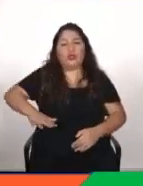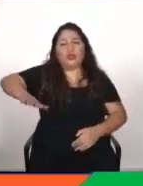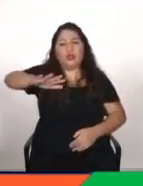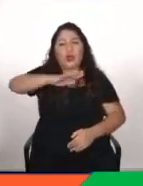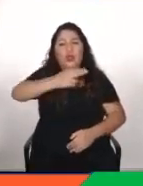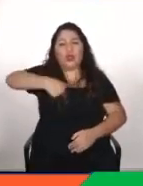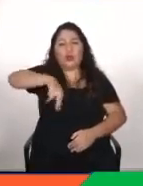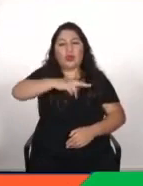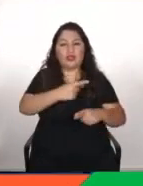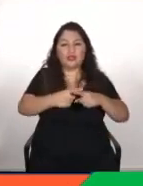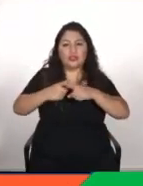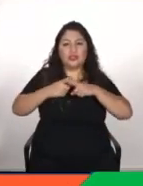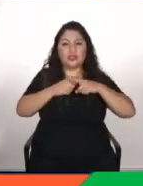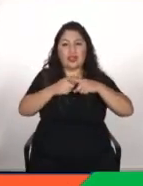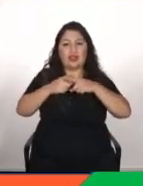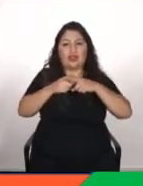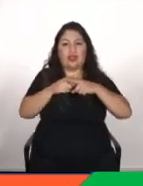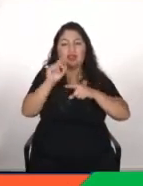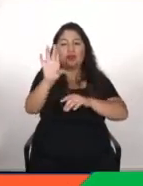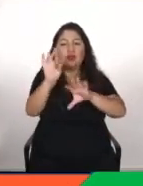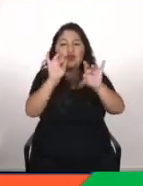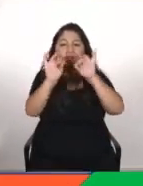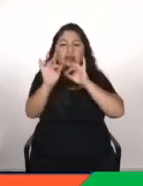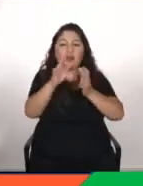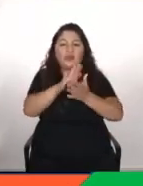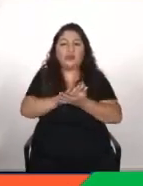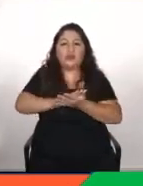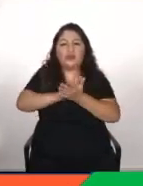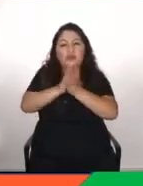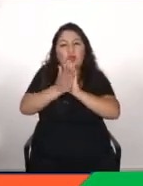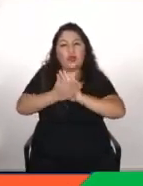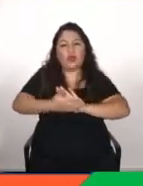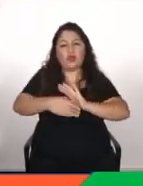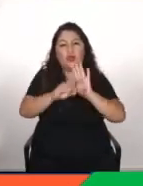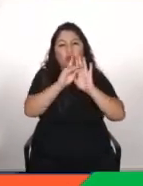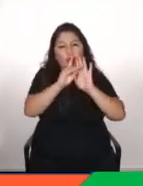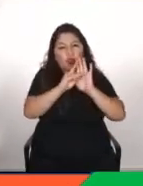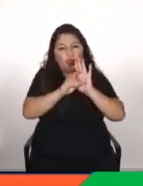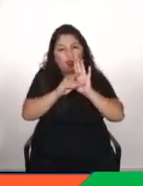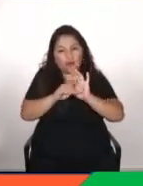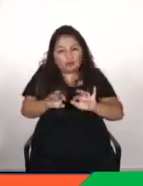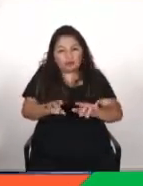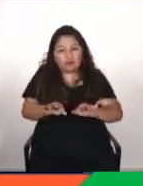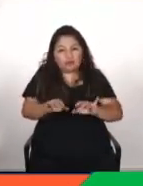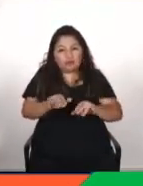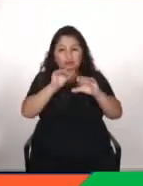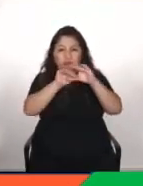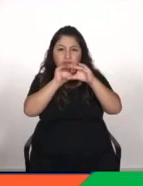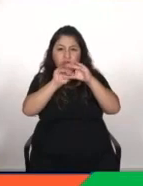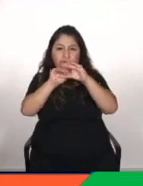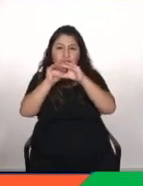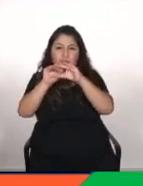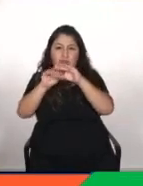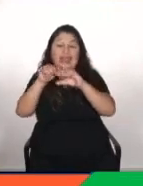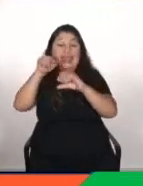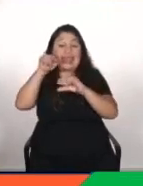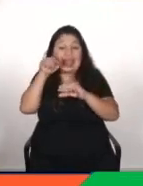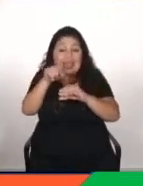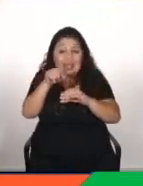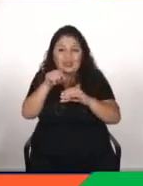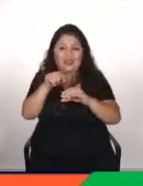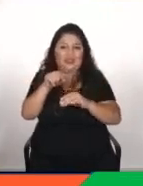detectando cuáles son todos los datos que generamos vamos generando datos lo vamos registrando almacenando etcétera y este es el famoso fenómeno del big data